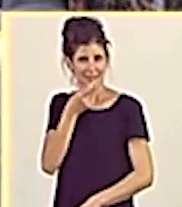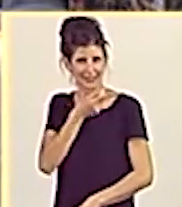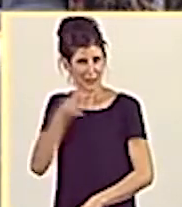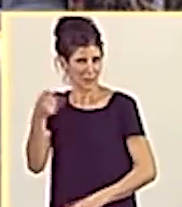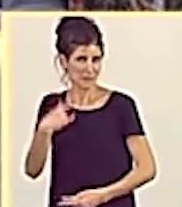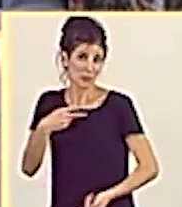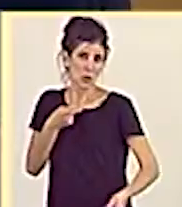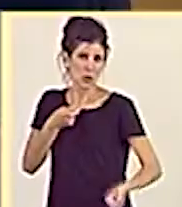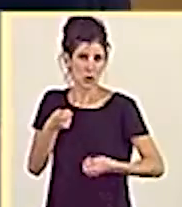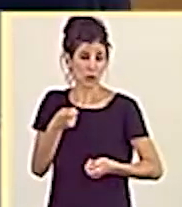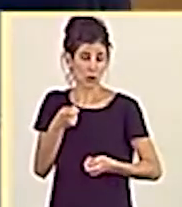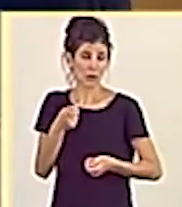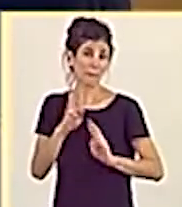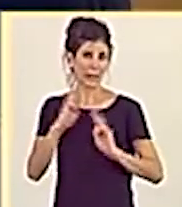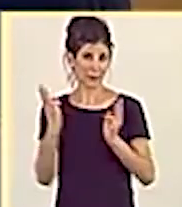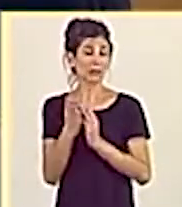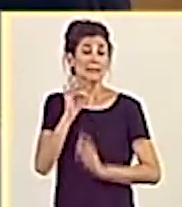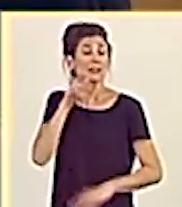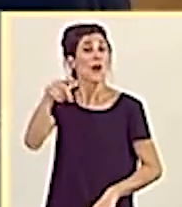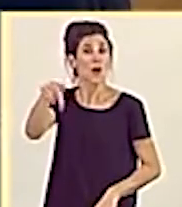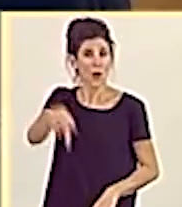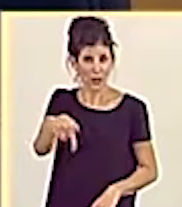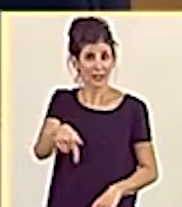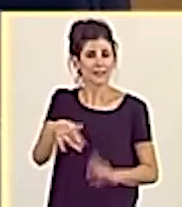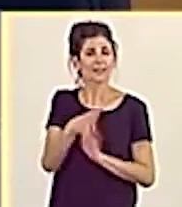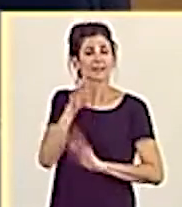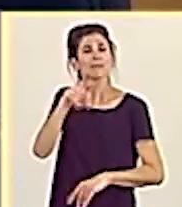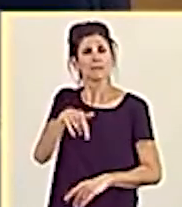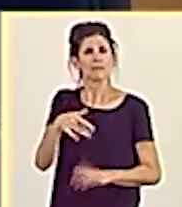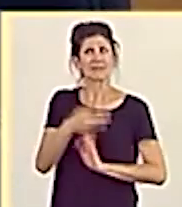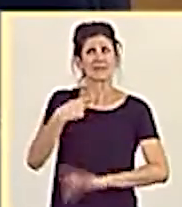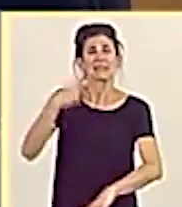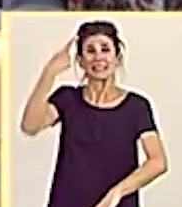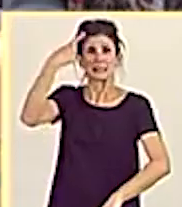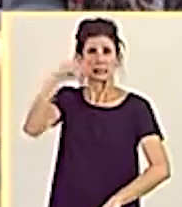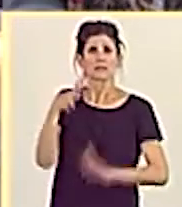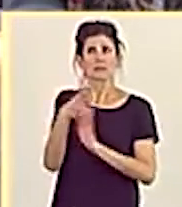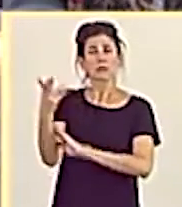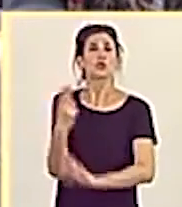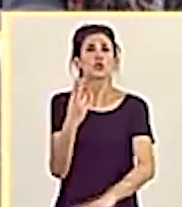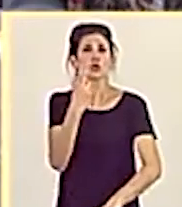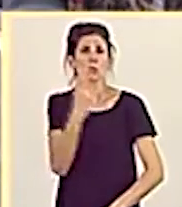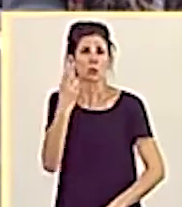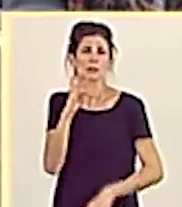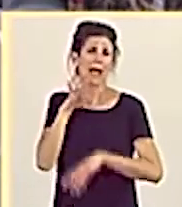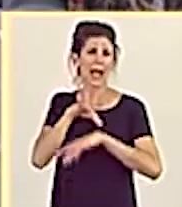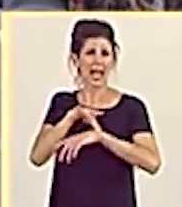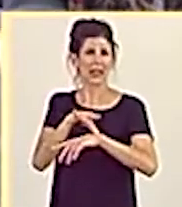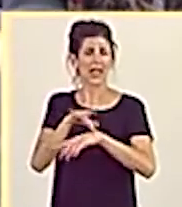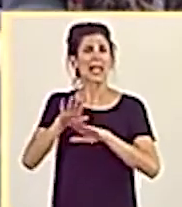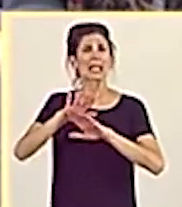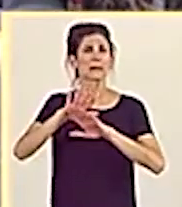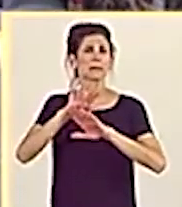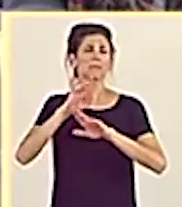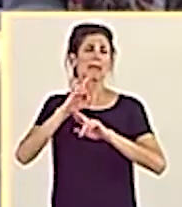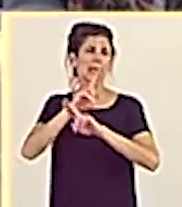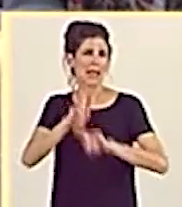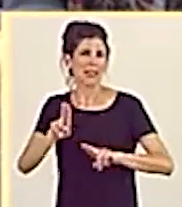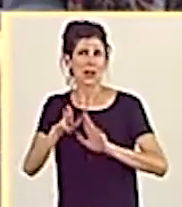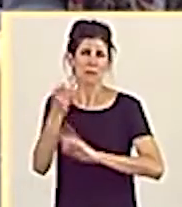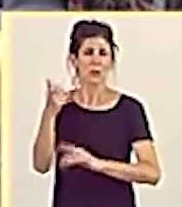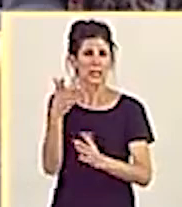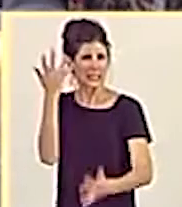parlamentario. Bueno, sí, hoy hemos tenido conocimiento que ese compromiso de agenda internacional que había puesto como